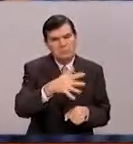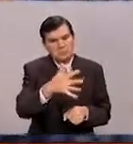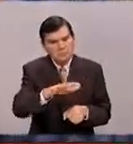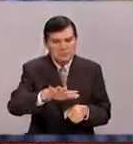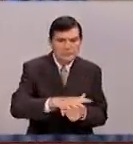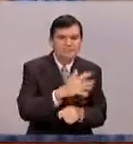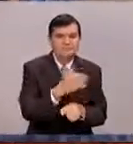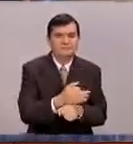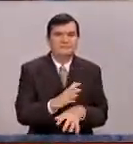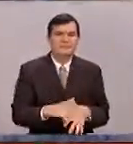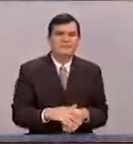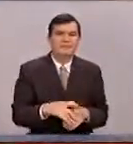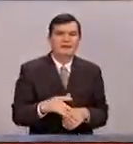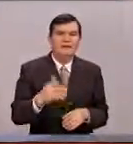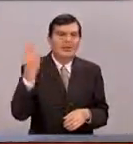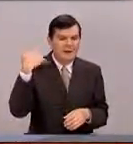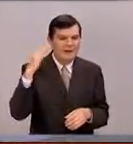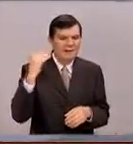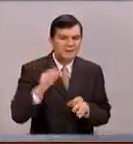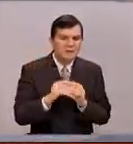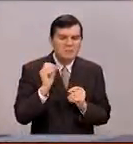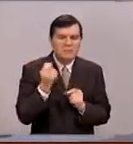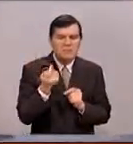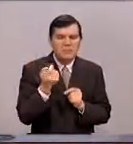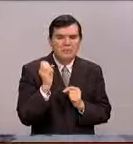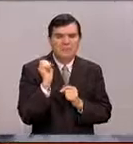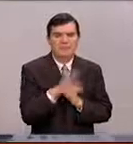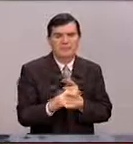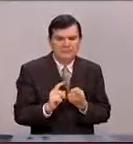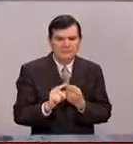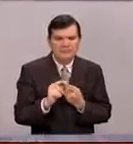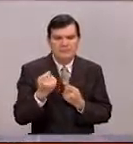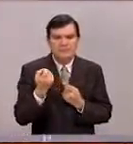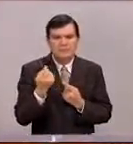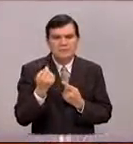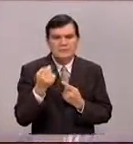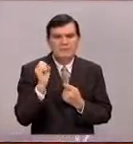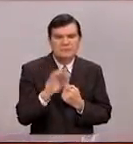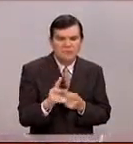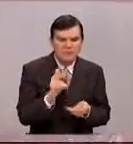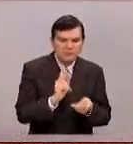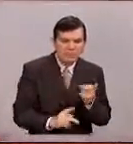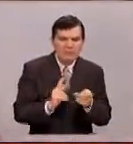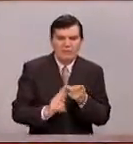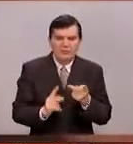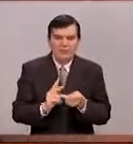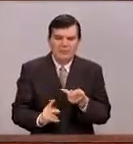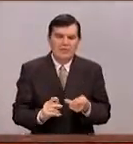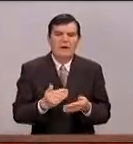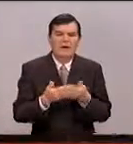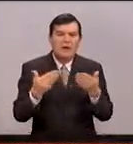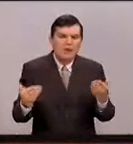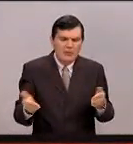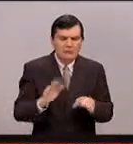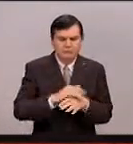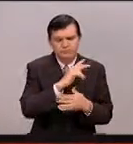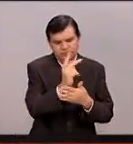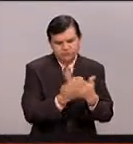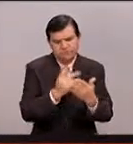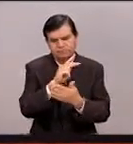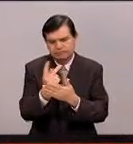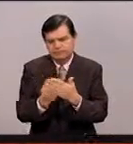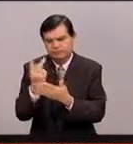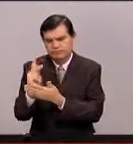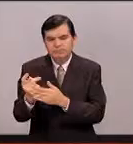Antes eran flachazos, ¿no? Sí. Se hacían, se dejaban de hacer. Ahorita hay varios programas ya